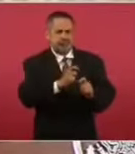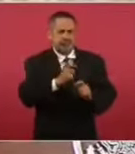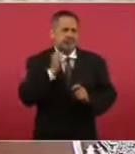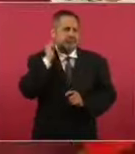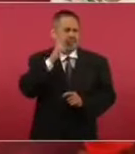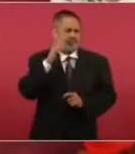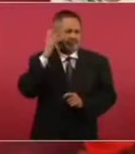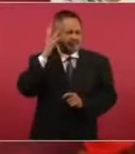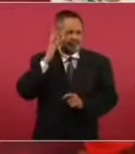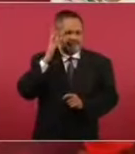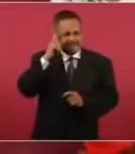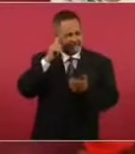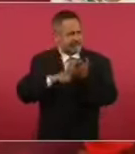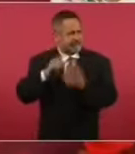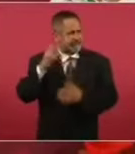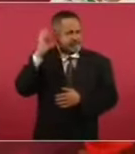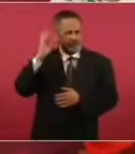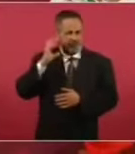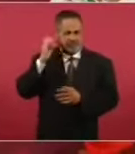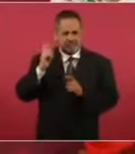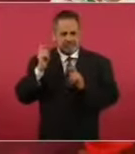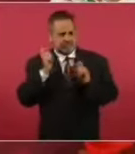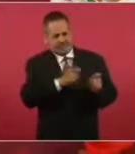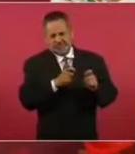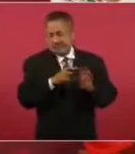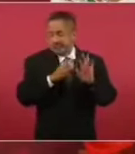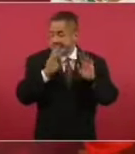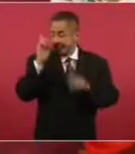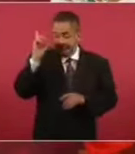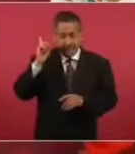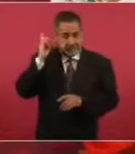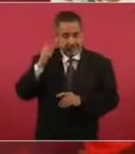nobiliario, es conde o no sé qué, duque.